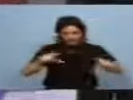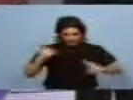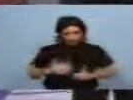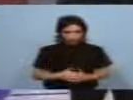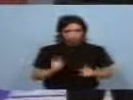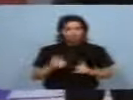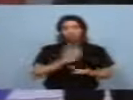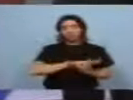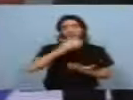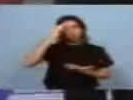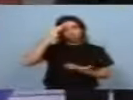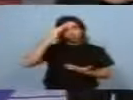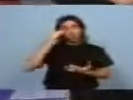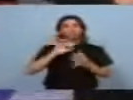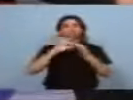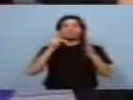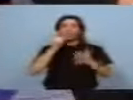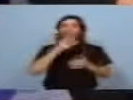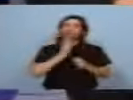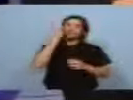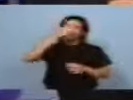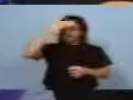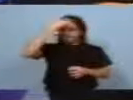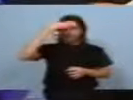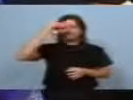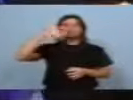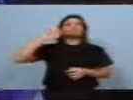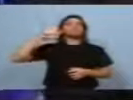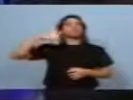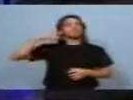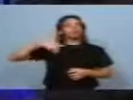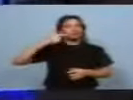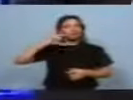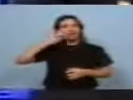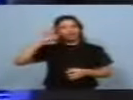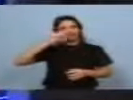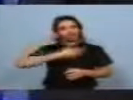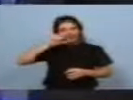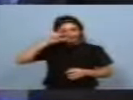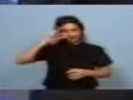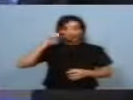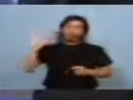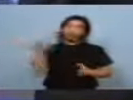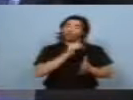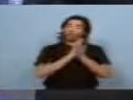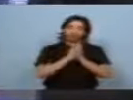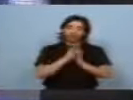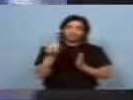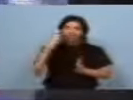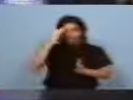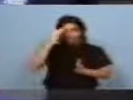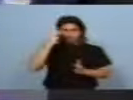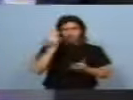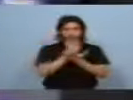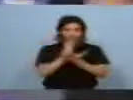Como la cultura. Democratizar como la cultura. El otro día estuve en el Teatro de Morón, en la Ferrere. Todo es gratis. Porque la cultura es un derecho de